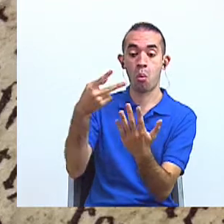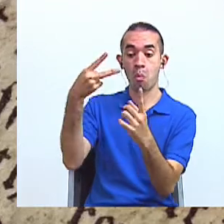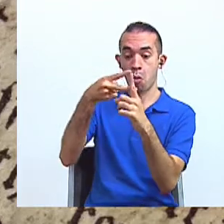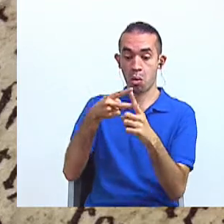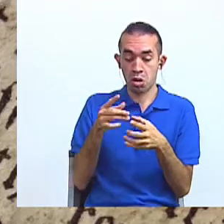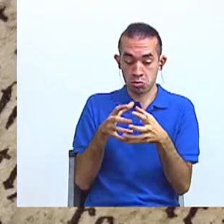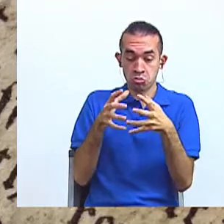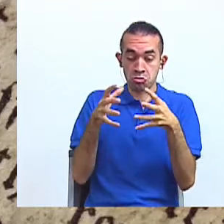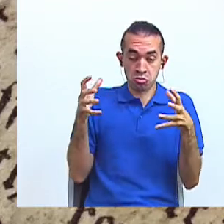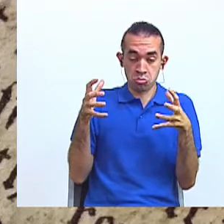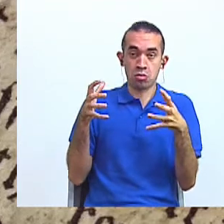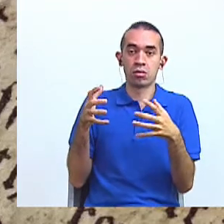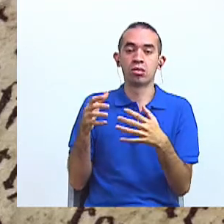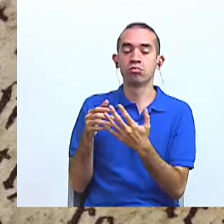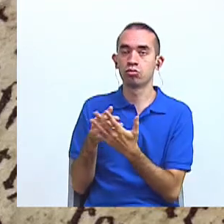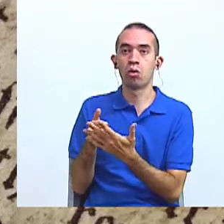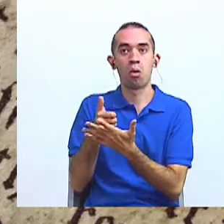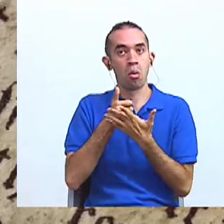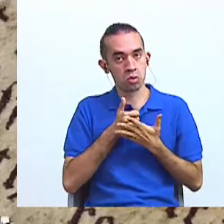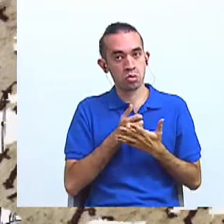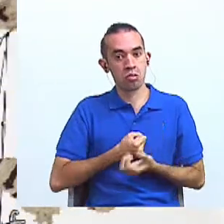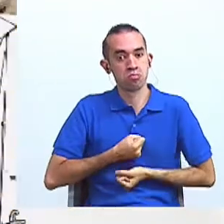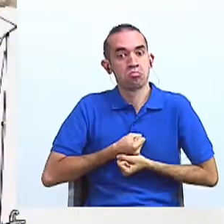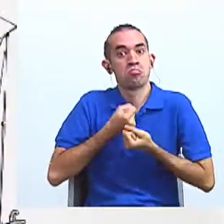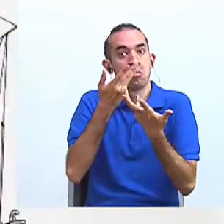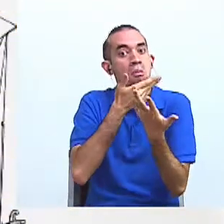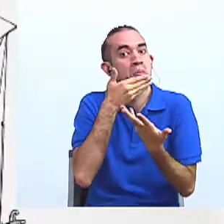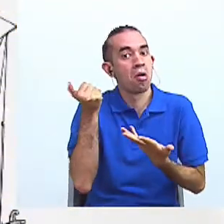mejor, ya sea oralmente o por escrito.